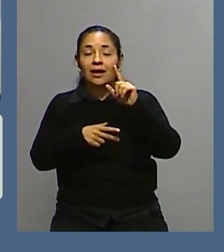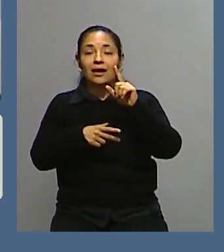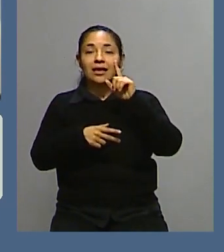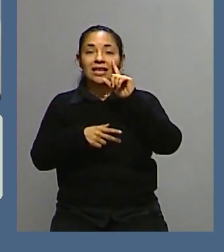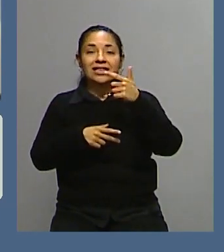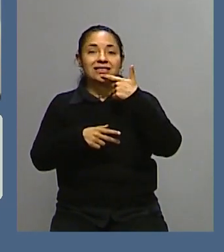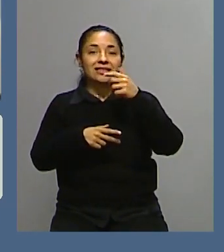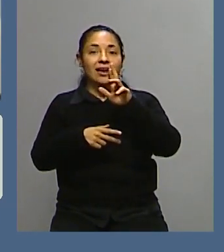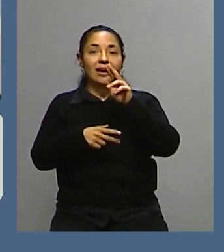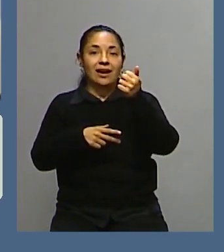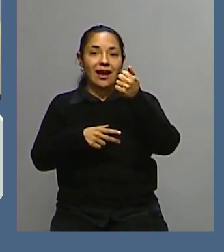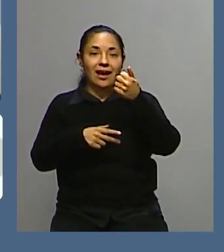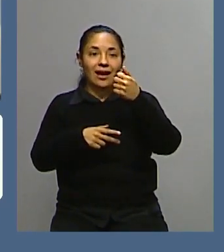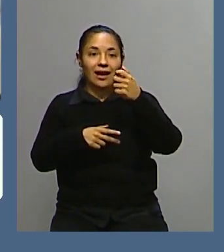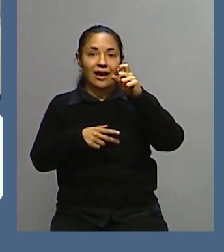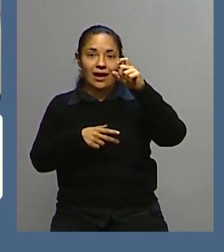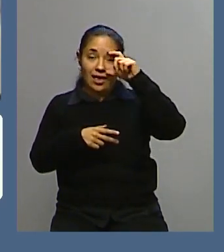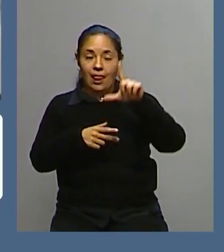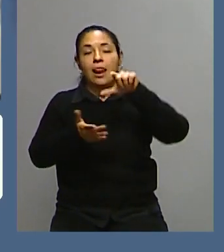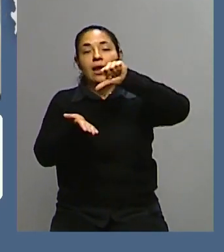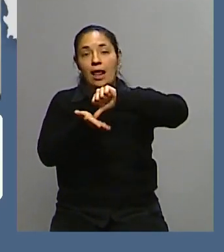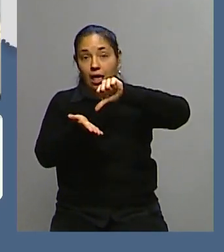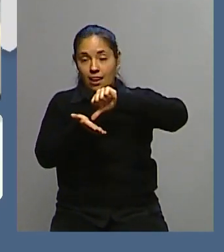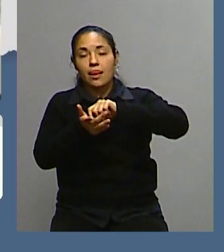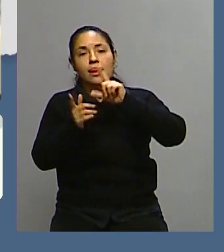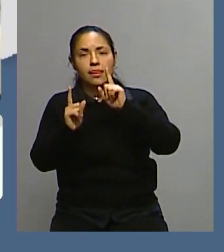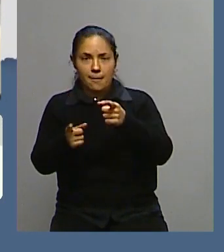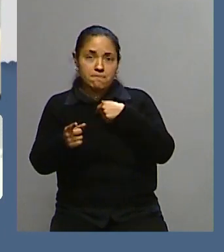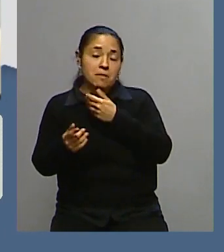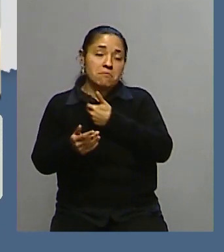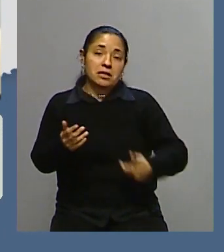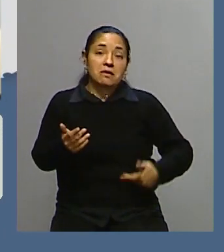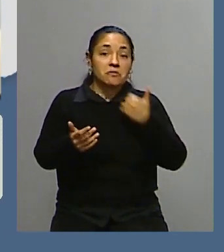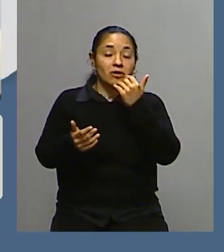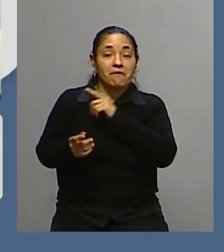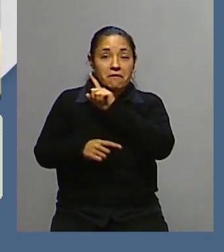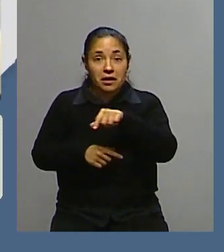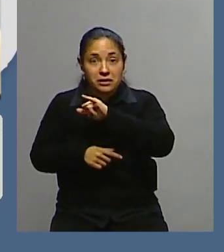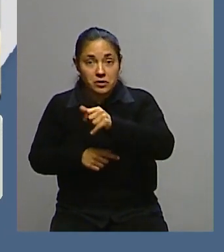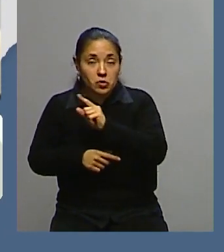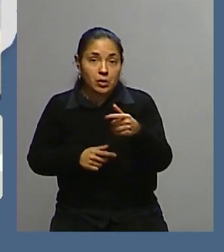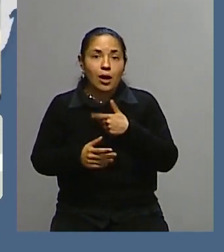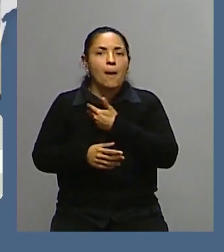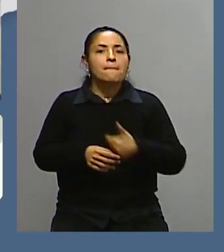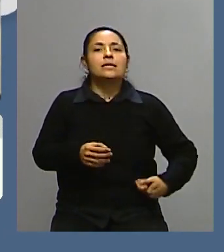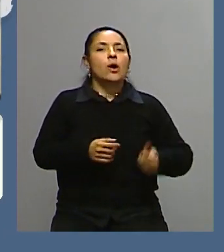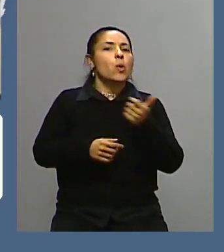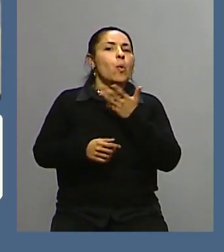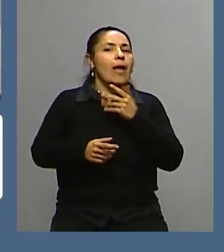Lo que yo escuché de esto, no estoy del todo segura, pero lo hablábamos recién fuera del aire, ¿no? De cuántos mandatarios se espera.